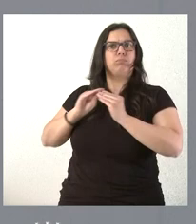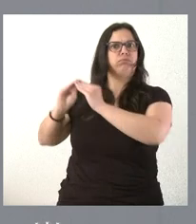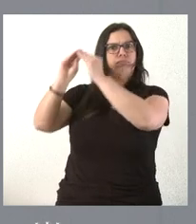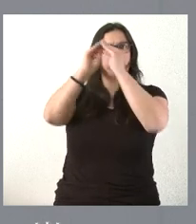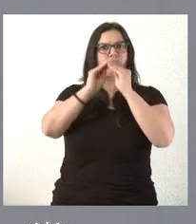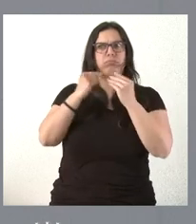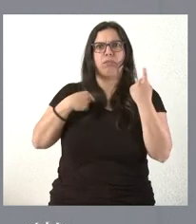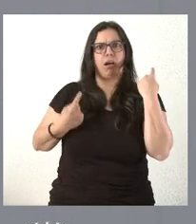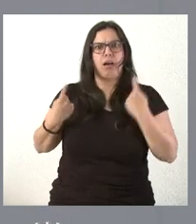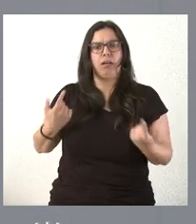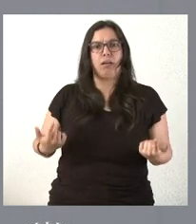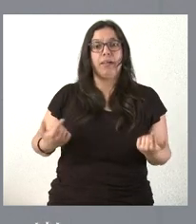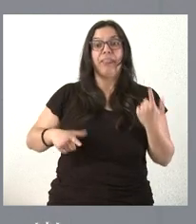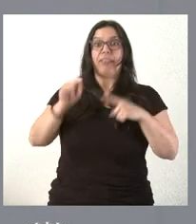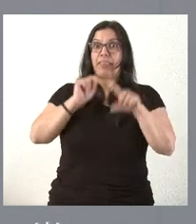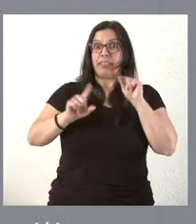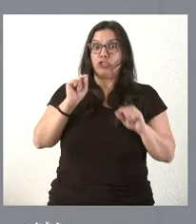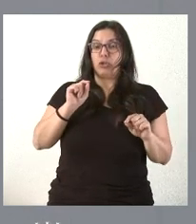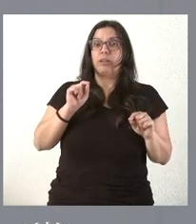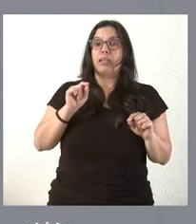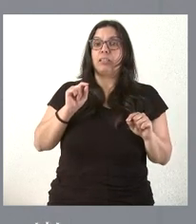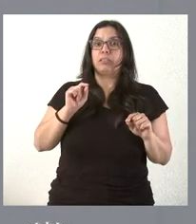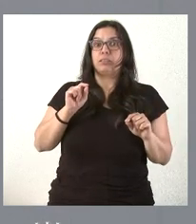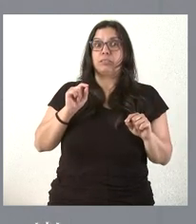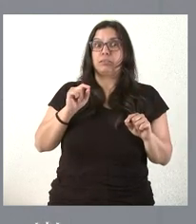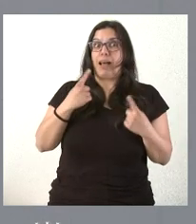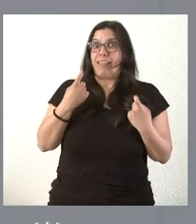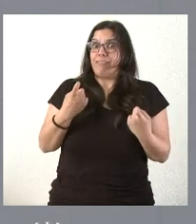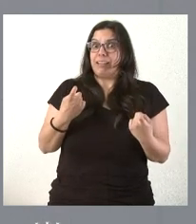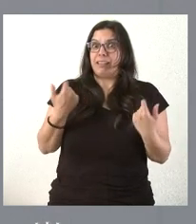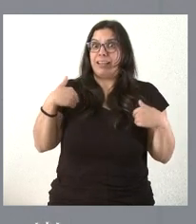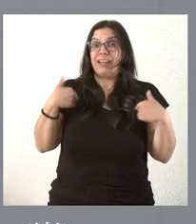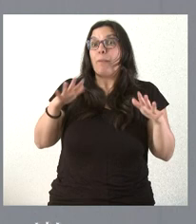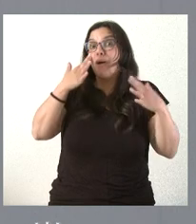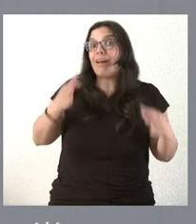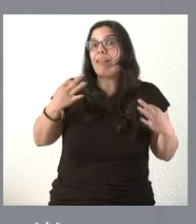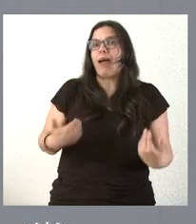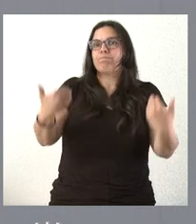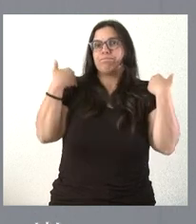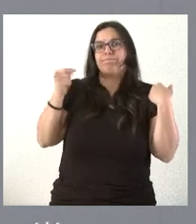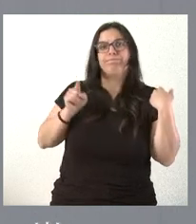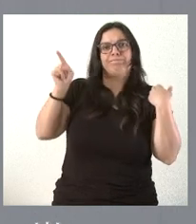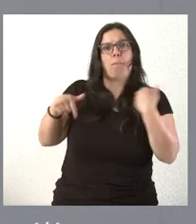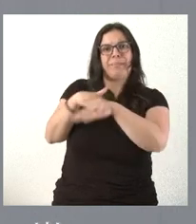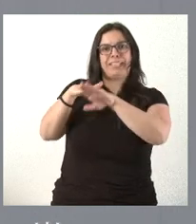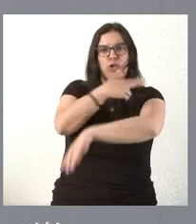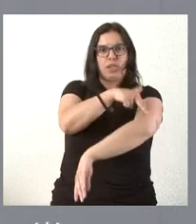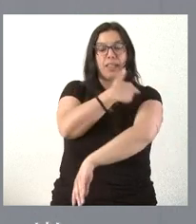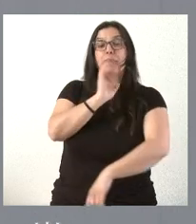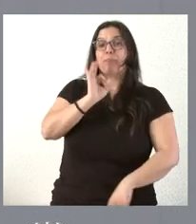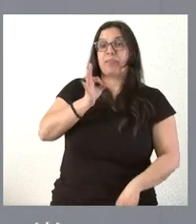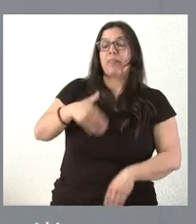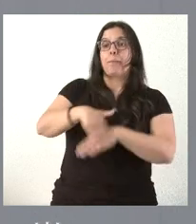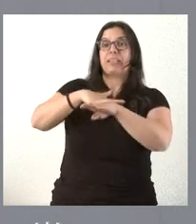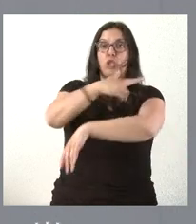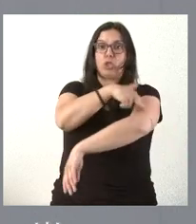las decisiones que están siendo imprescindibles que corresponden en esta ocasión al Ministerio de Sanidad. Es verdad que el Ministerio de Sanidad, pues, ha